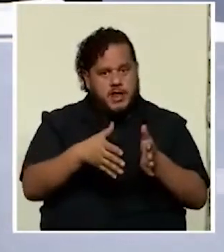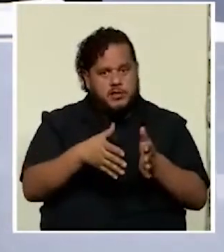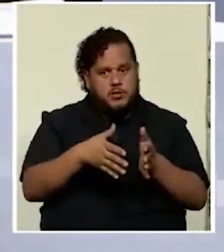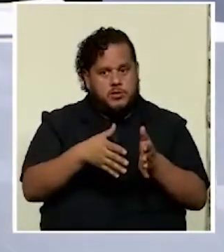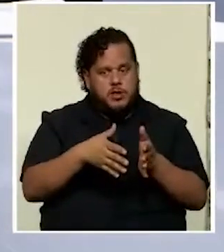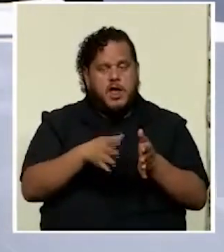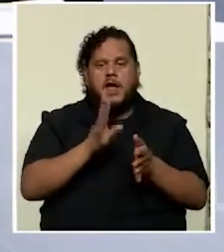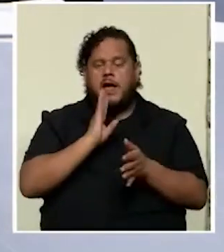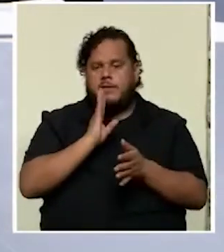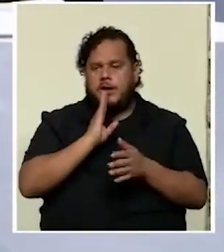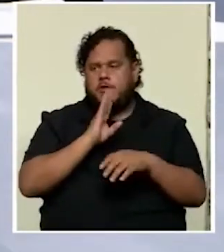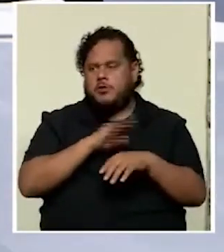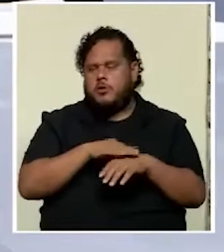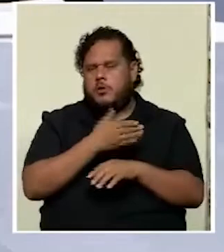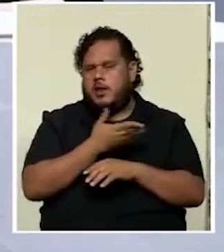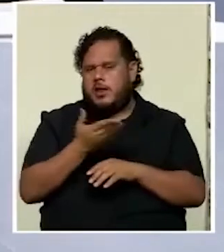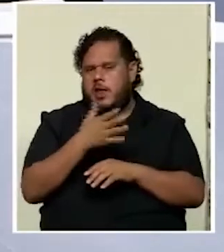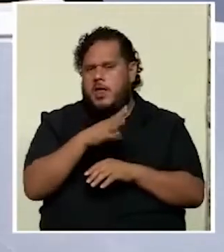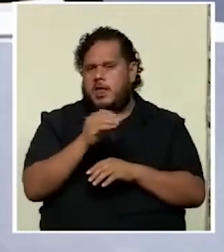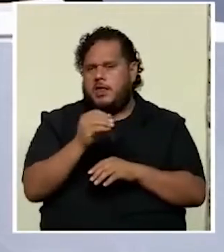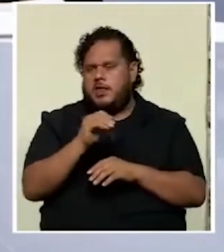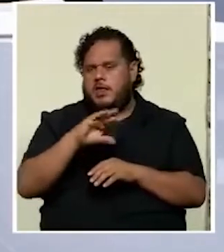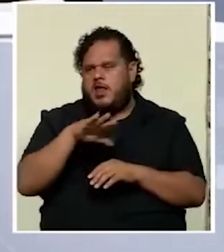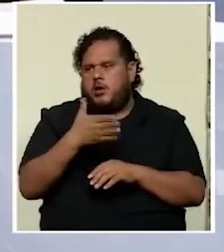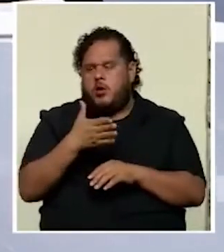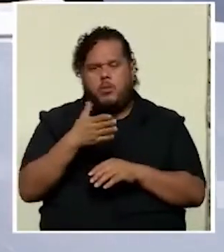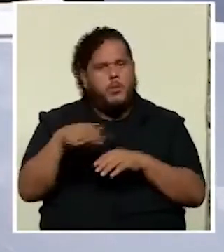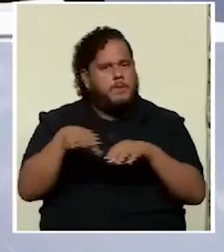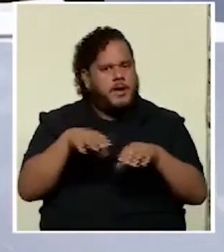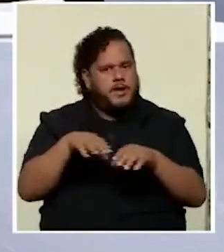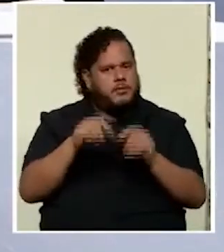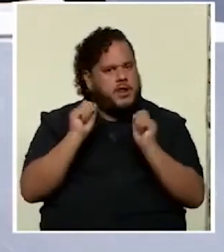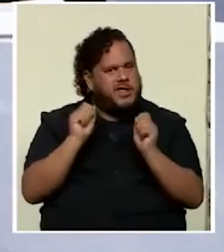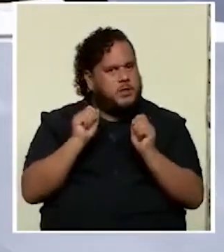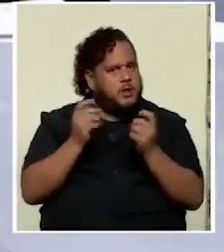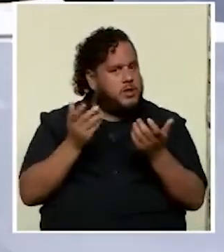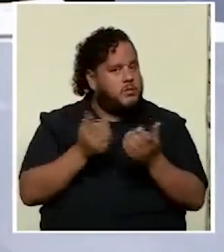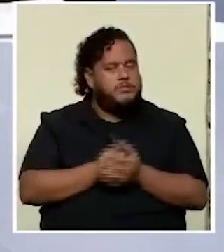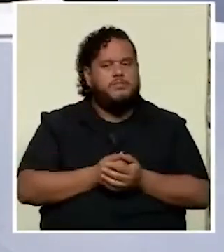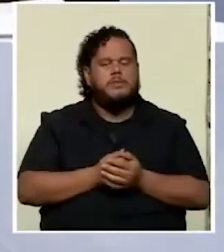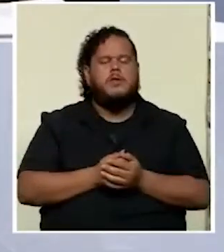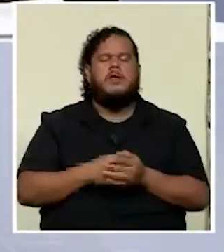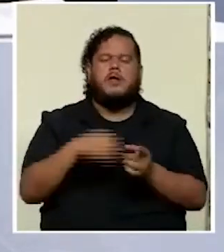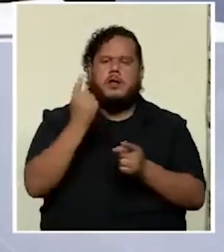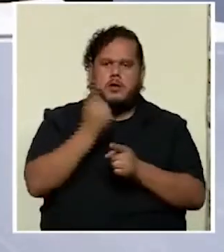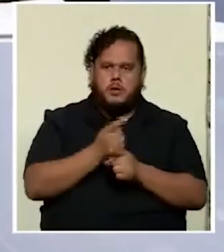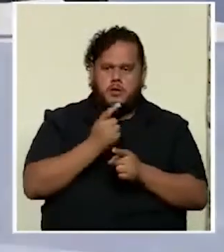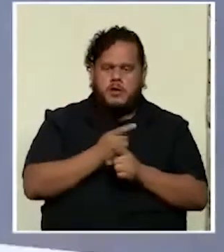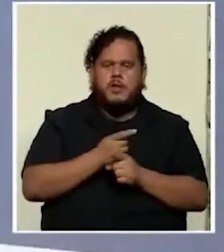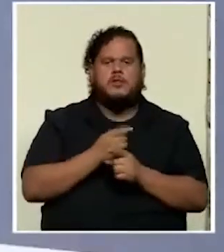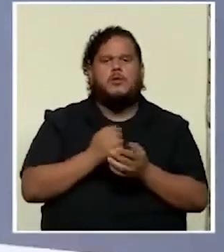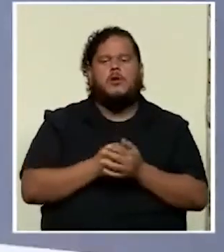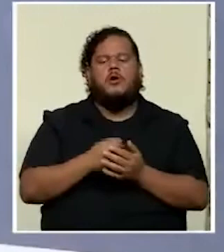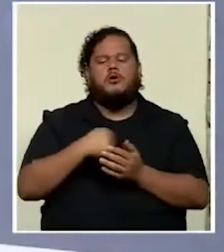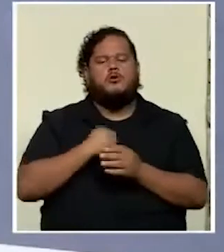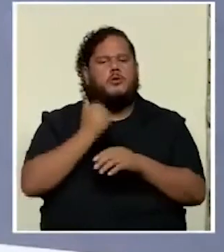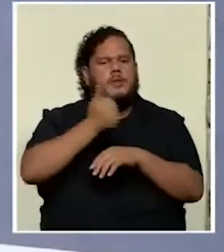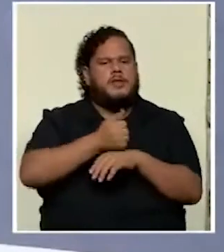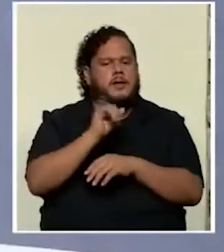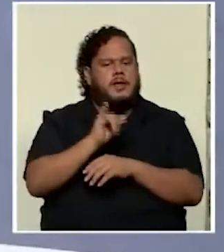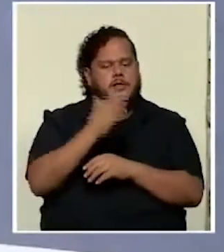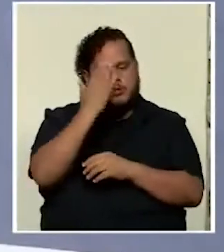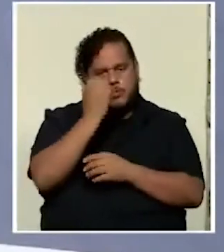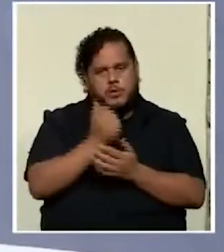hablando sobre el qué y el cómo van a actuar en educación en efecto Ernesto planteaba esto porque